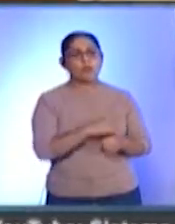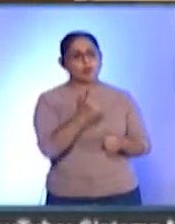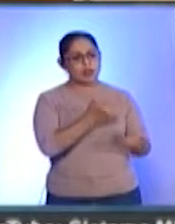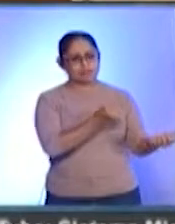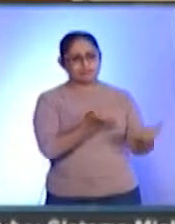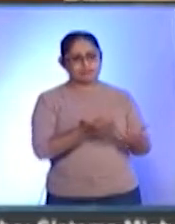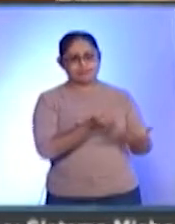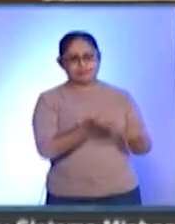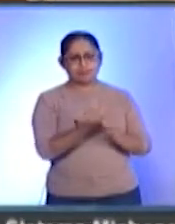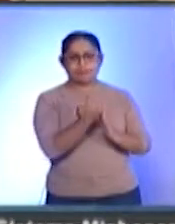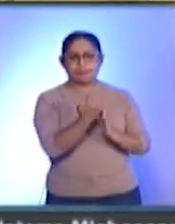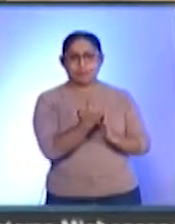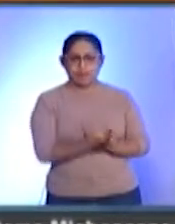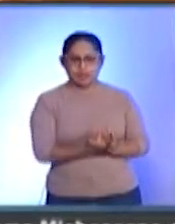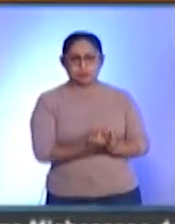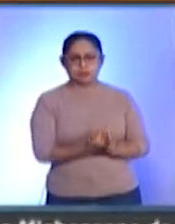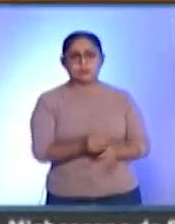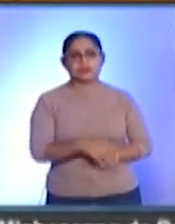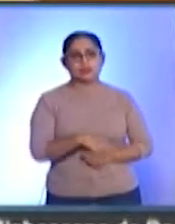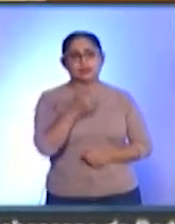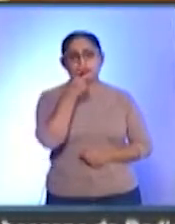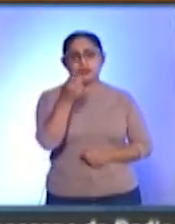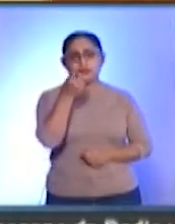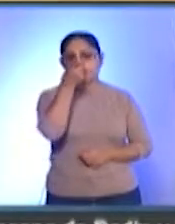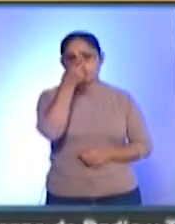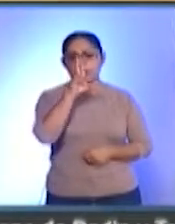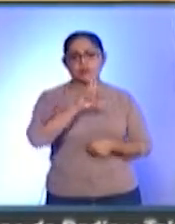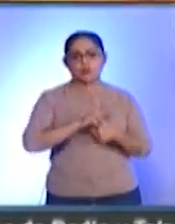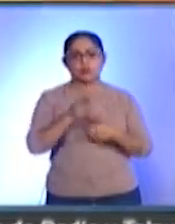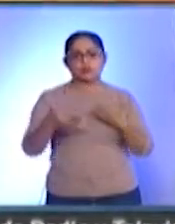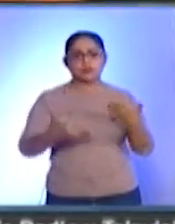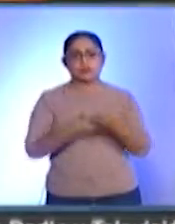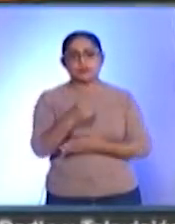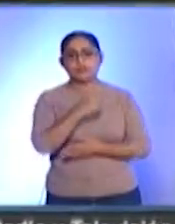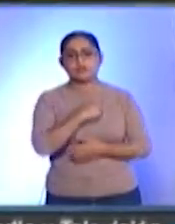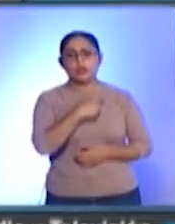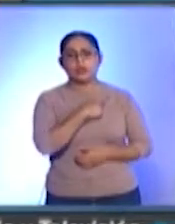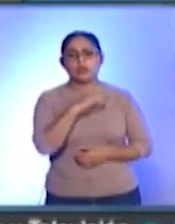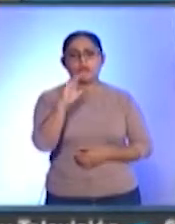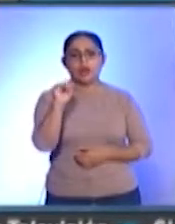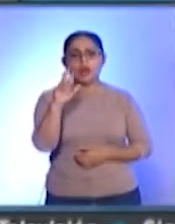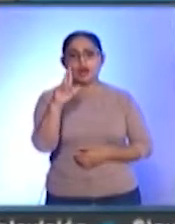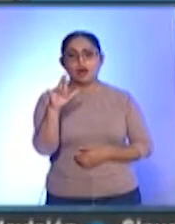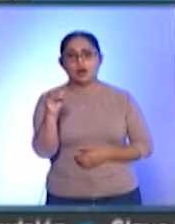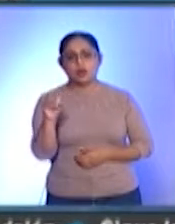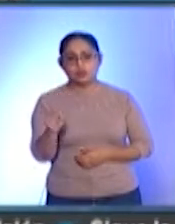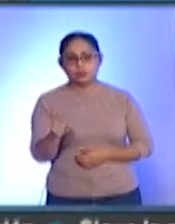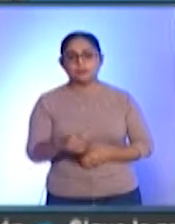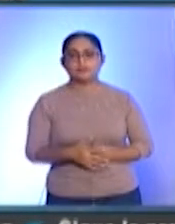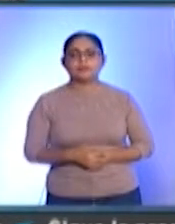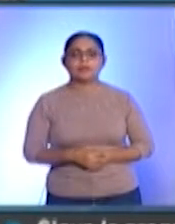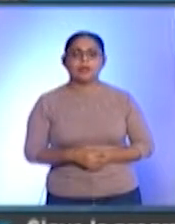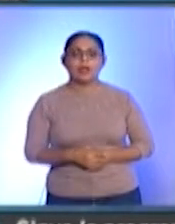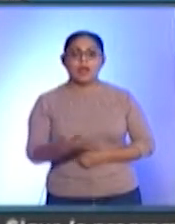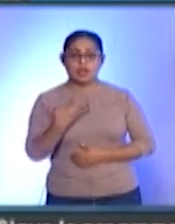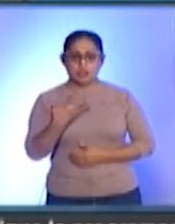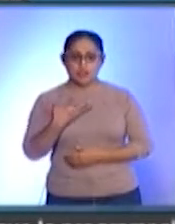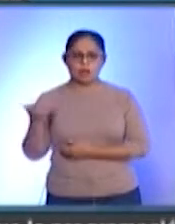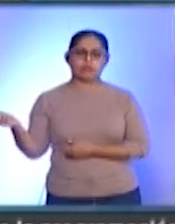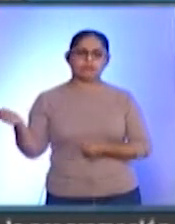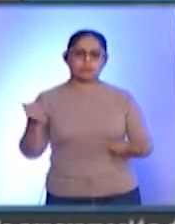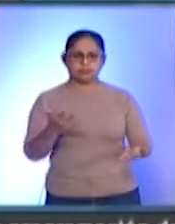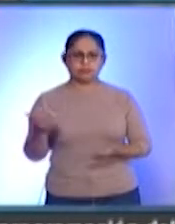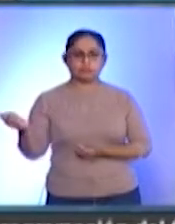las últimas semanas. Los detalles los compartió el director de Servicios de Salud, Carlos Ramos Esquivel. No ha estado llegando vacuna